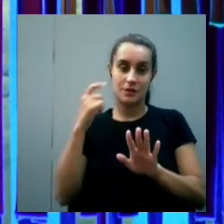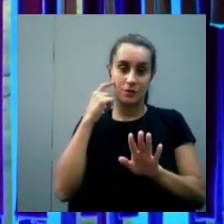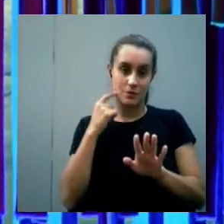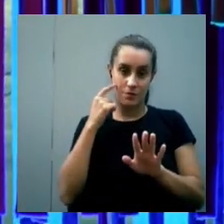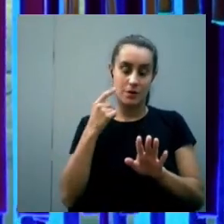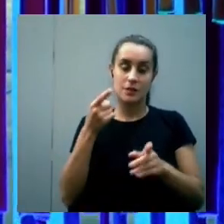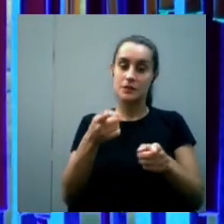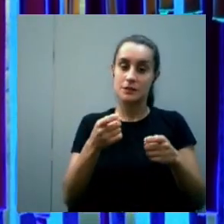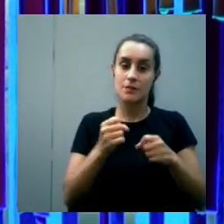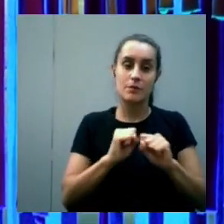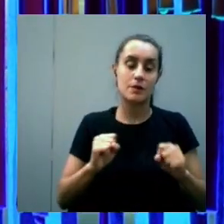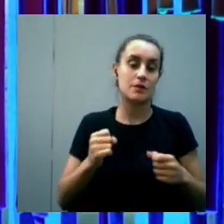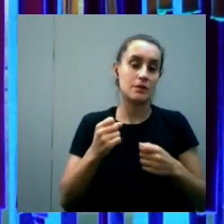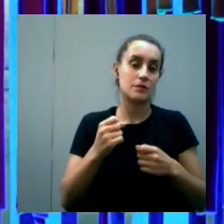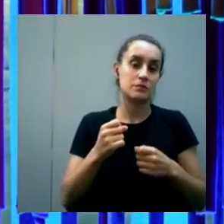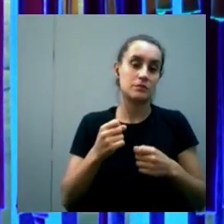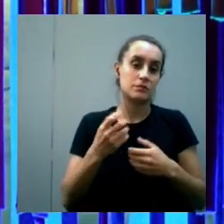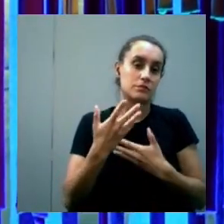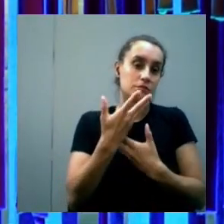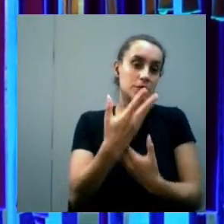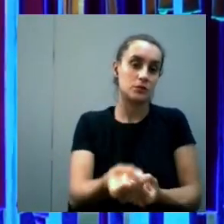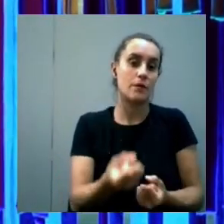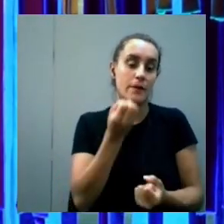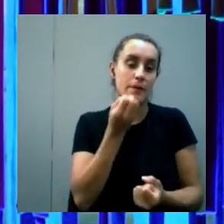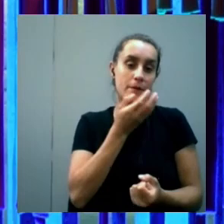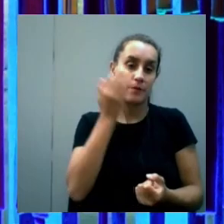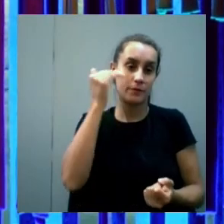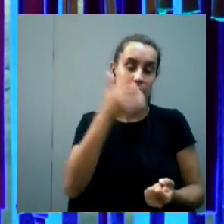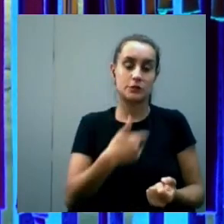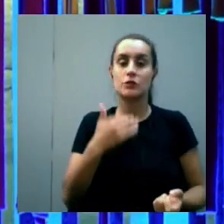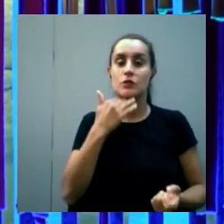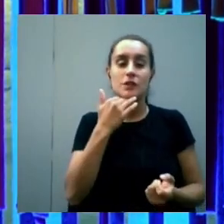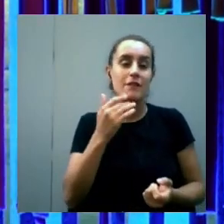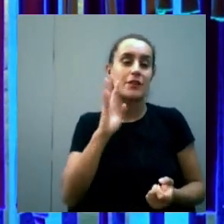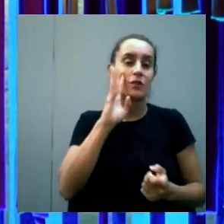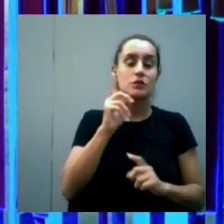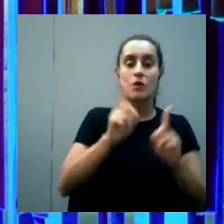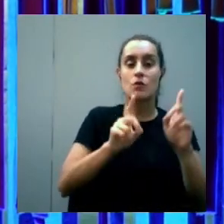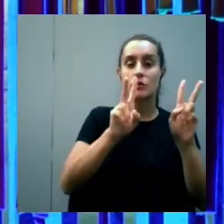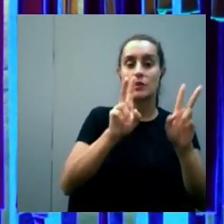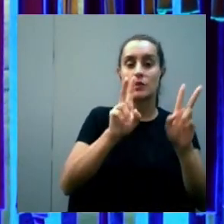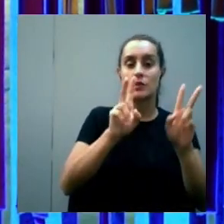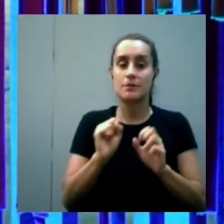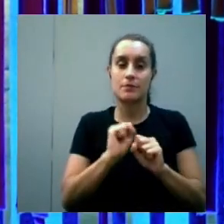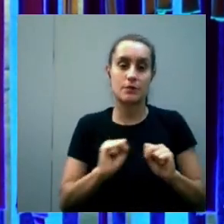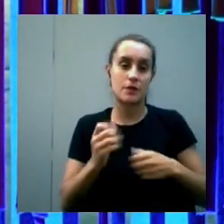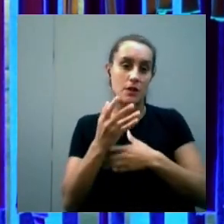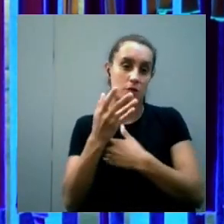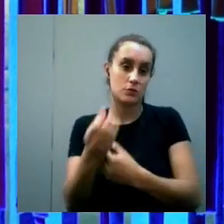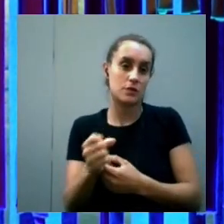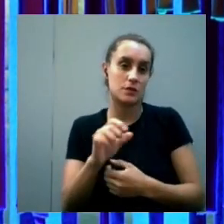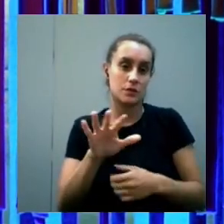ser utilizados como para para la gente que quizás no conoce algún tema en particular también pueda utilizarlo para